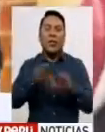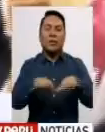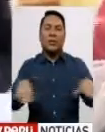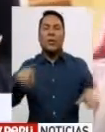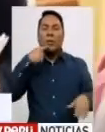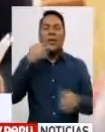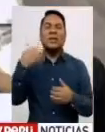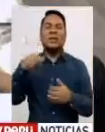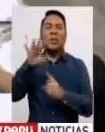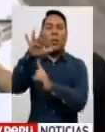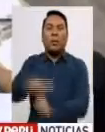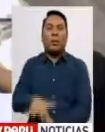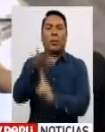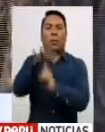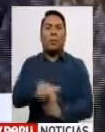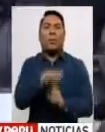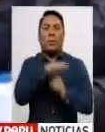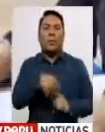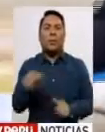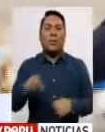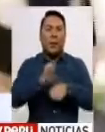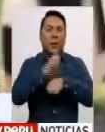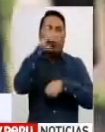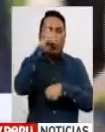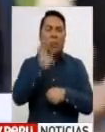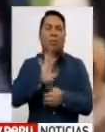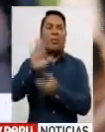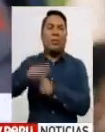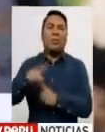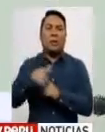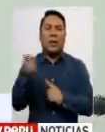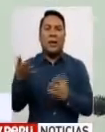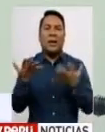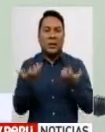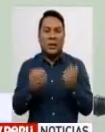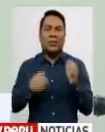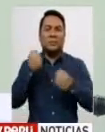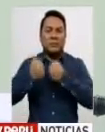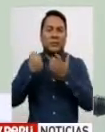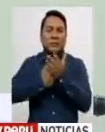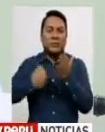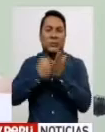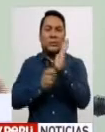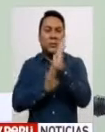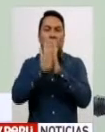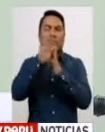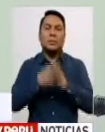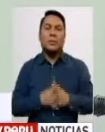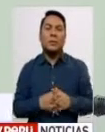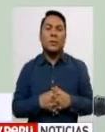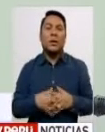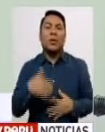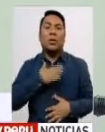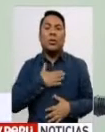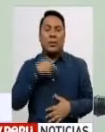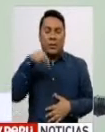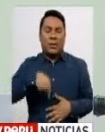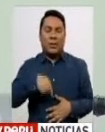para poder aprender, liderar, decidir y prosperar en el mundo actual. No solo vengo a alzar mi voz,